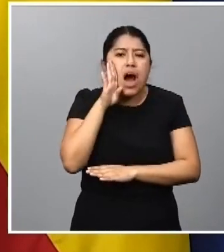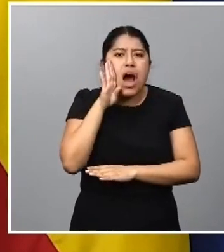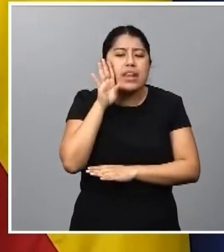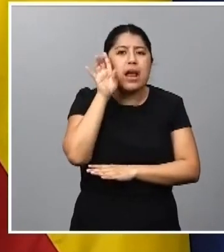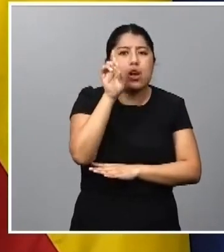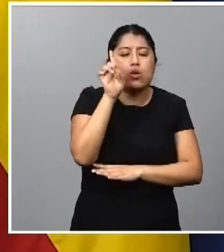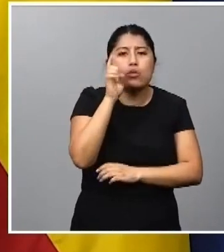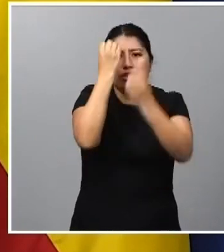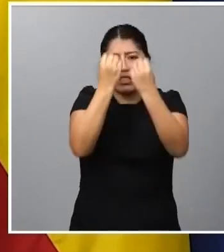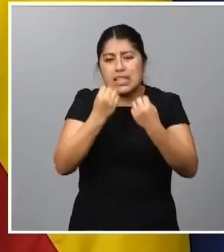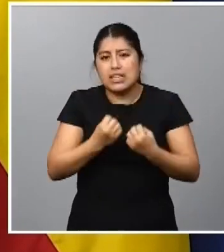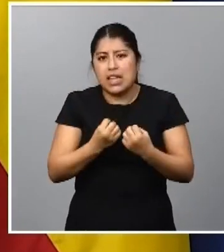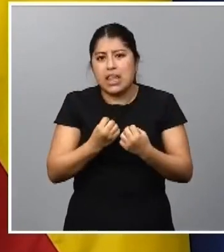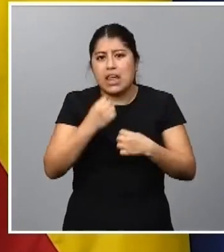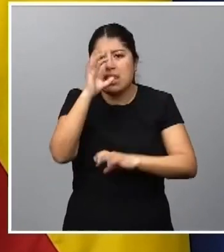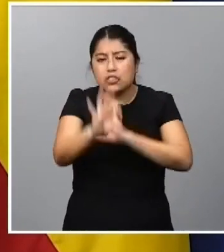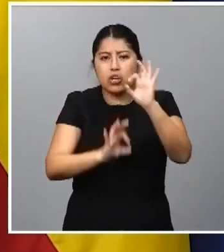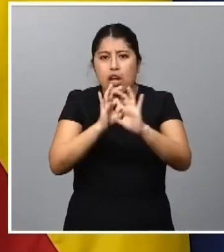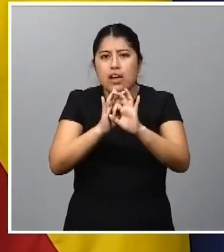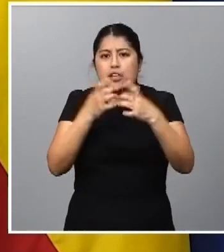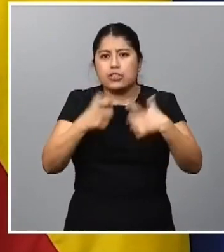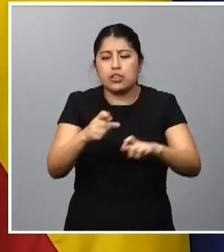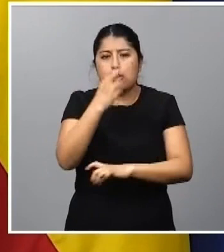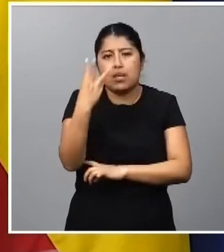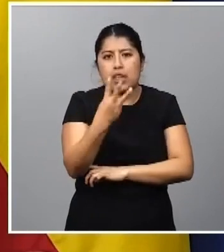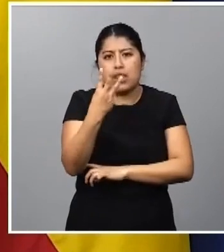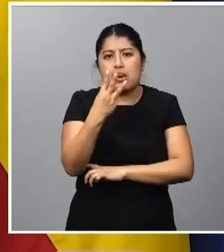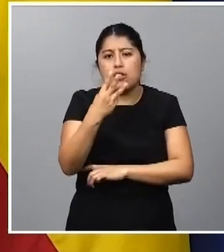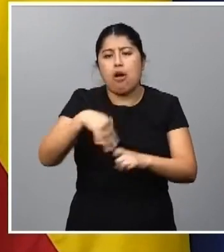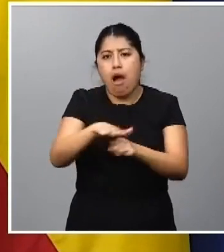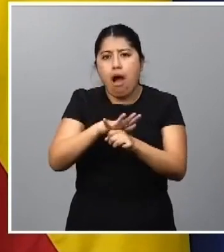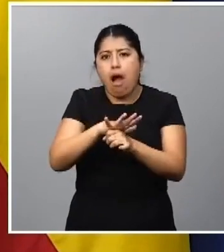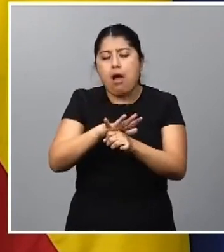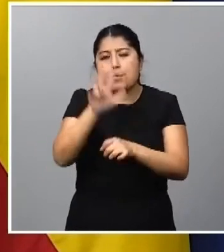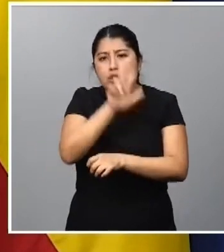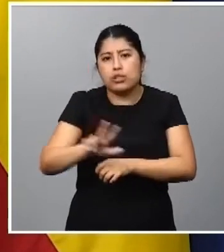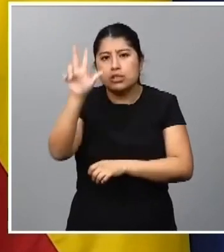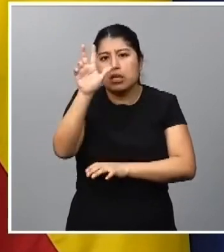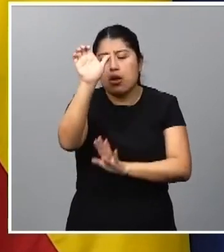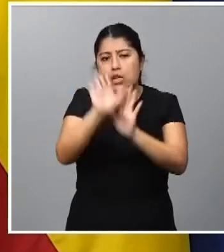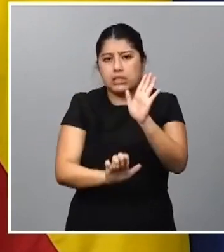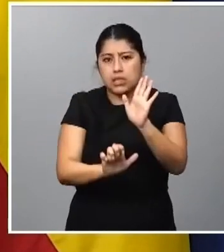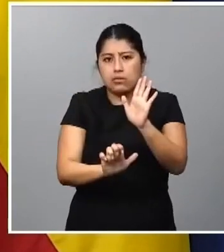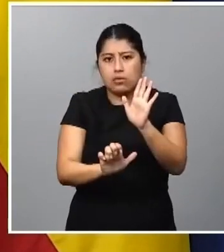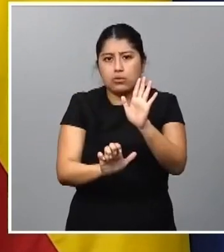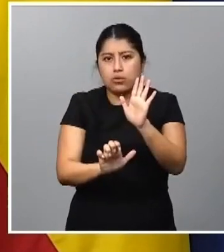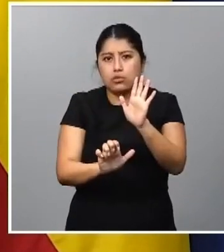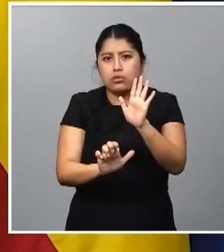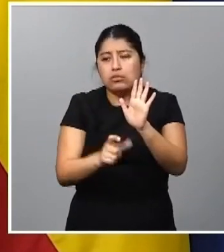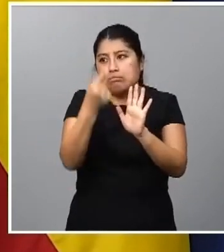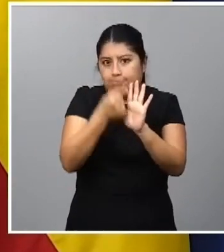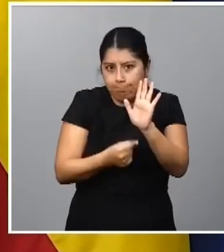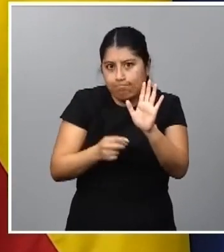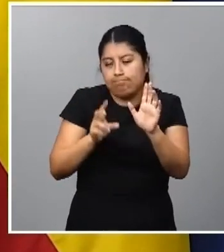y de las entidades y organizaciones del tercer sector de ámbito estatal, cuyos estatutos figuren con elementos que